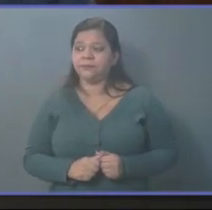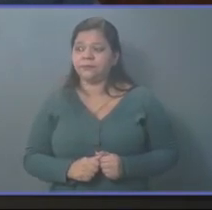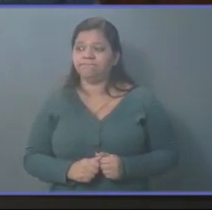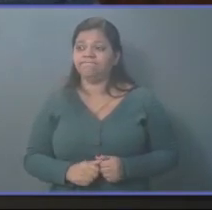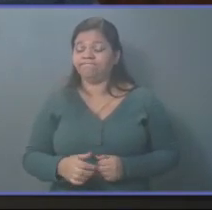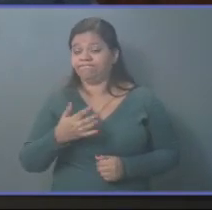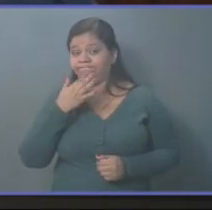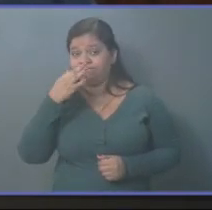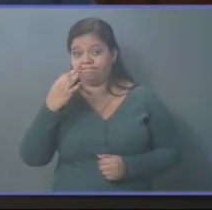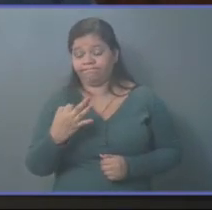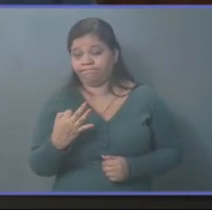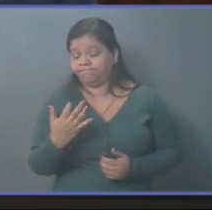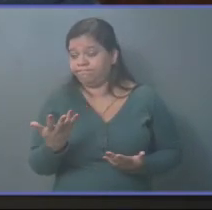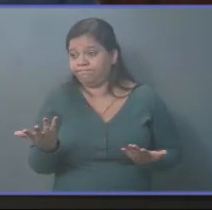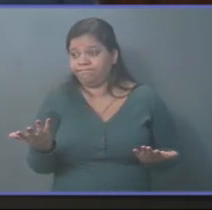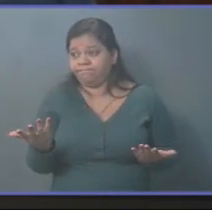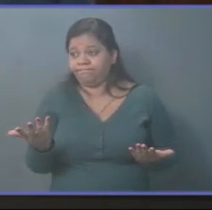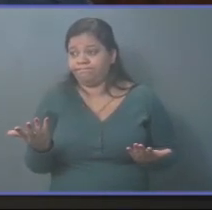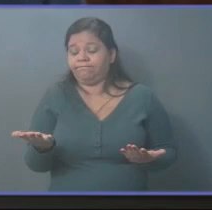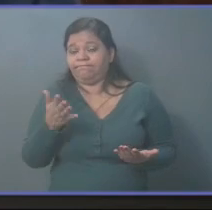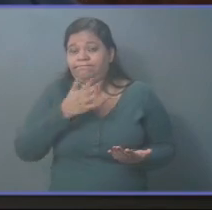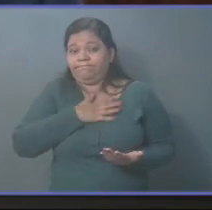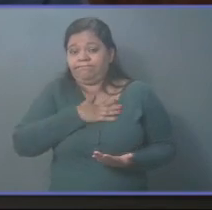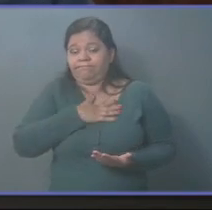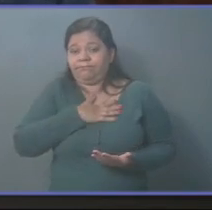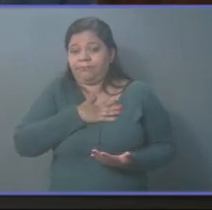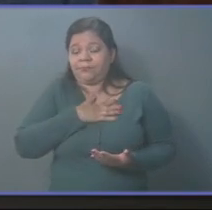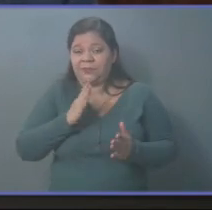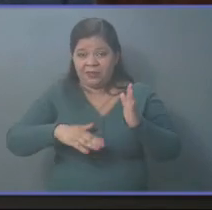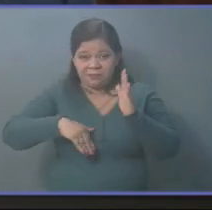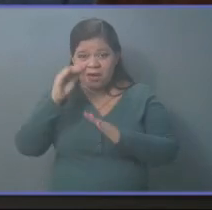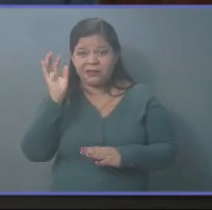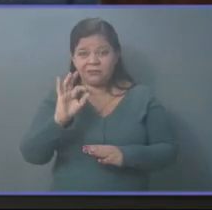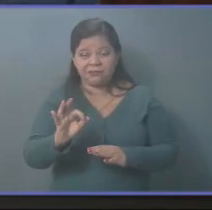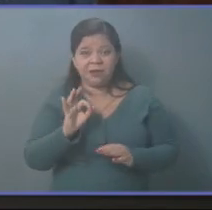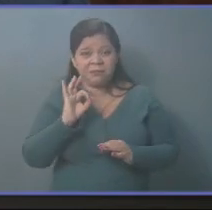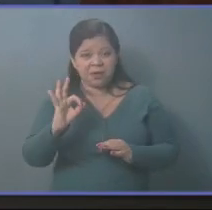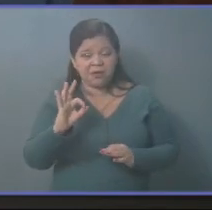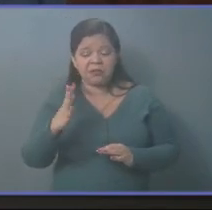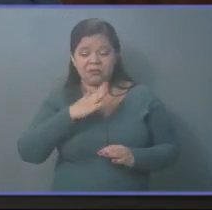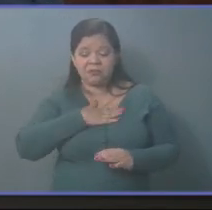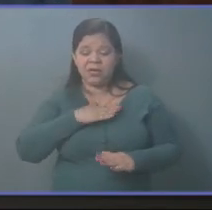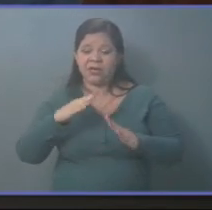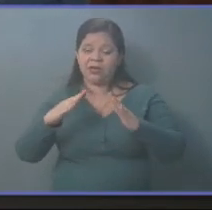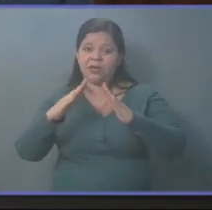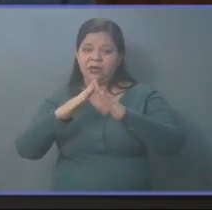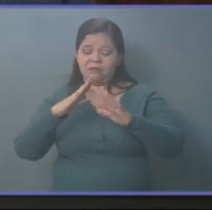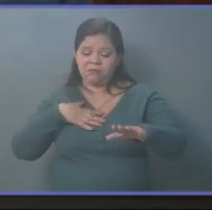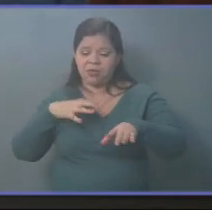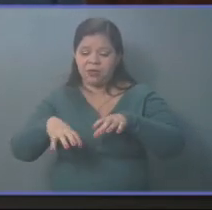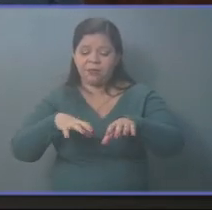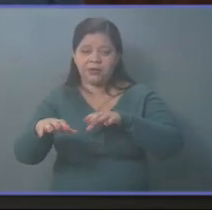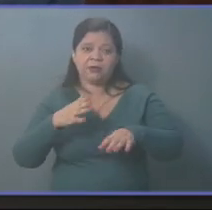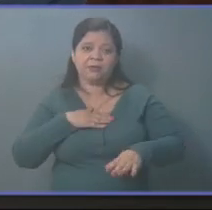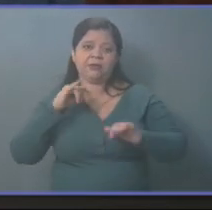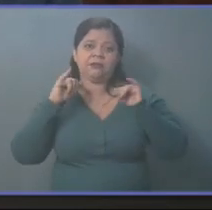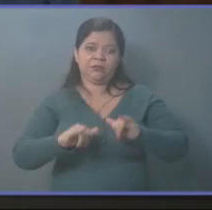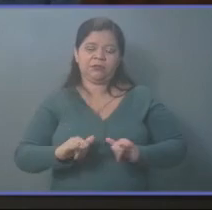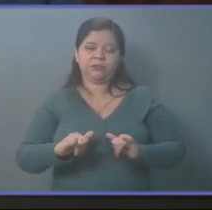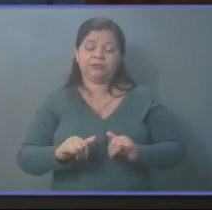la verdad, yo hubiera hecho mucho más el verme quedado en mi departamento,